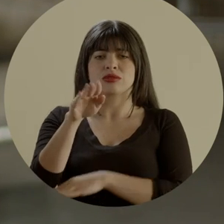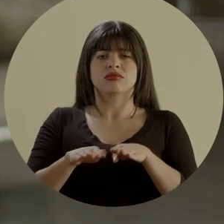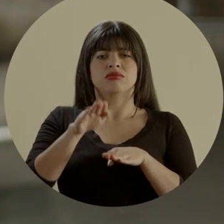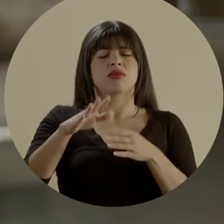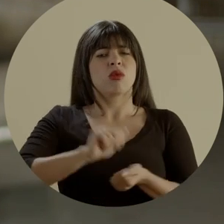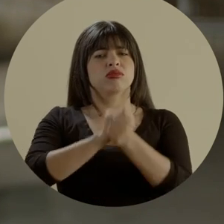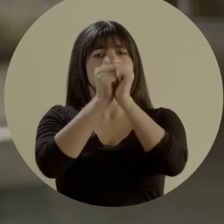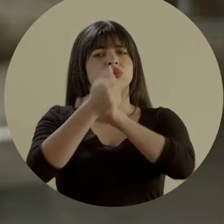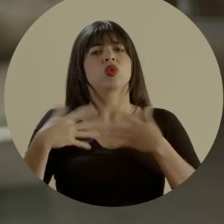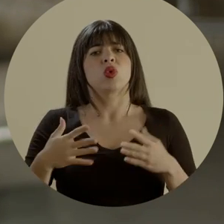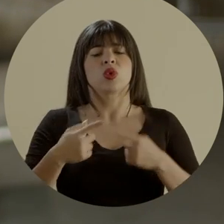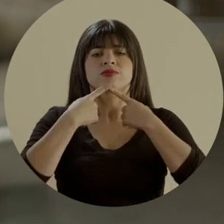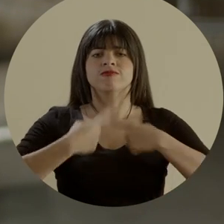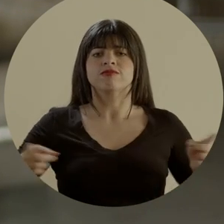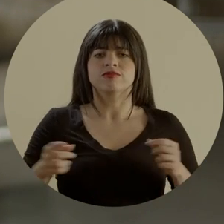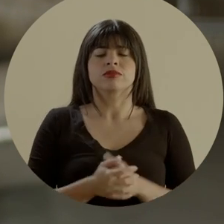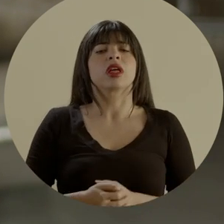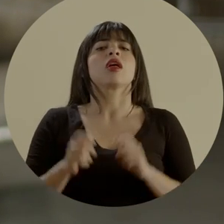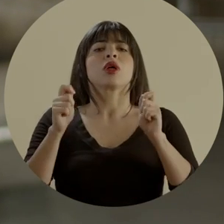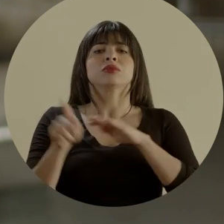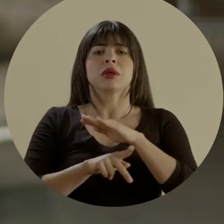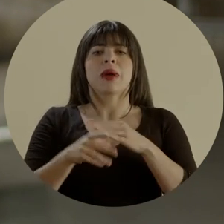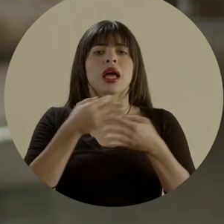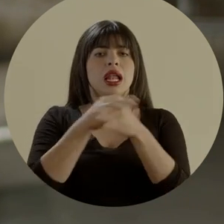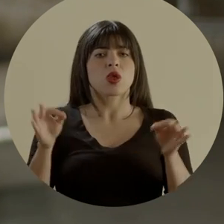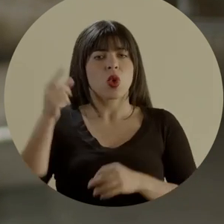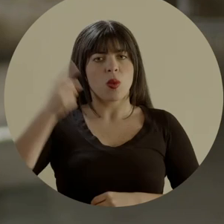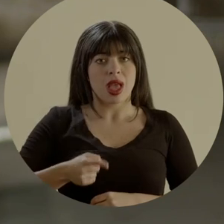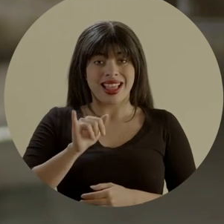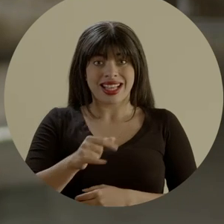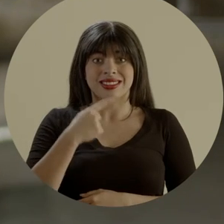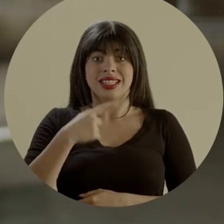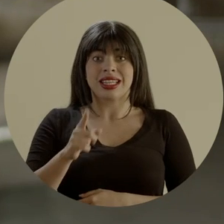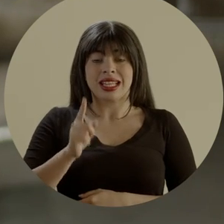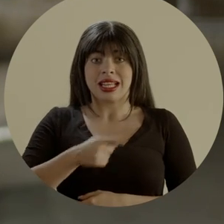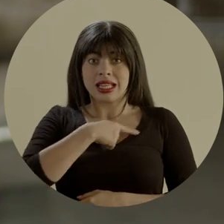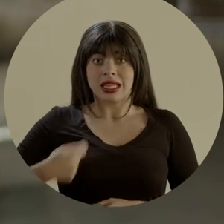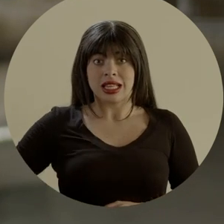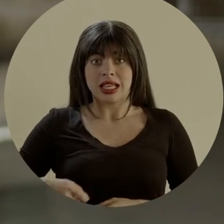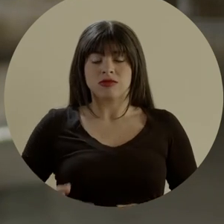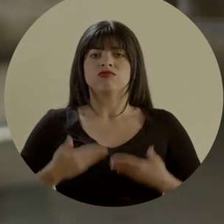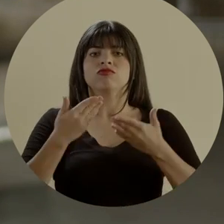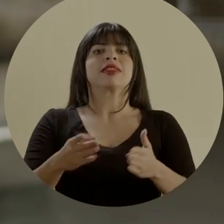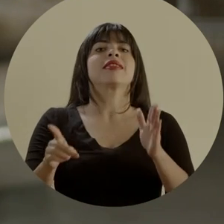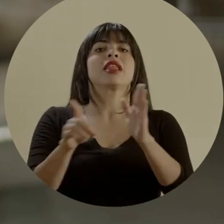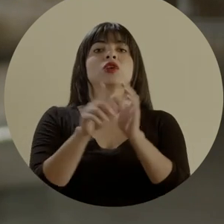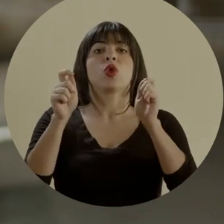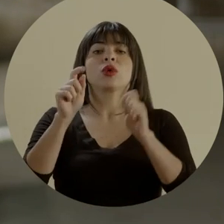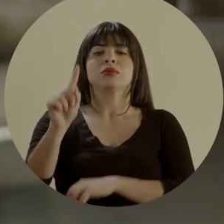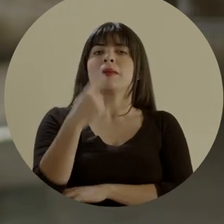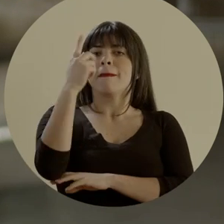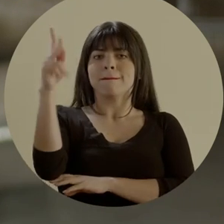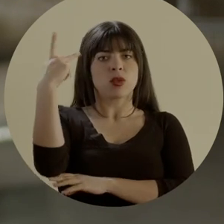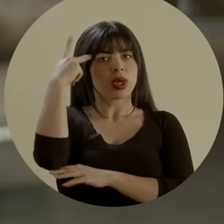un paso revolucionario al declarar la educación primaria gratuita y obligatoria. Esta directriz hizo del derecho a la educación